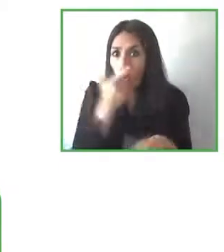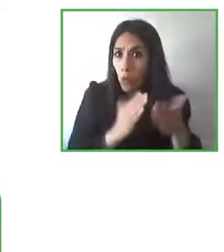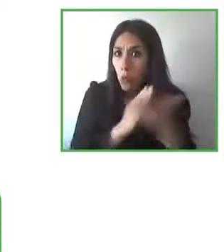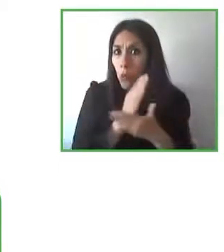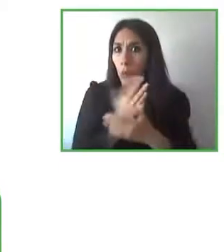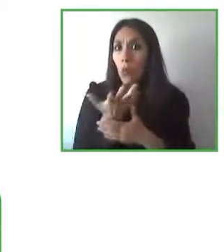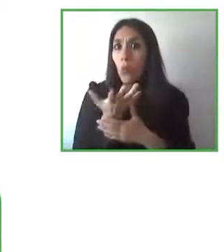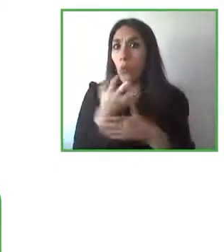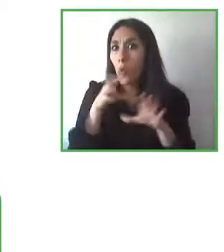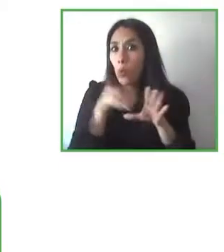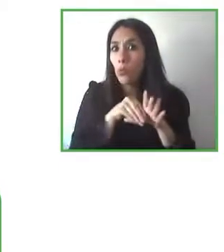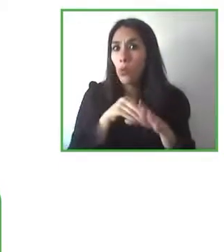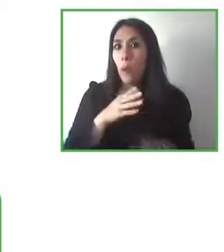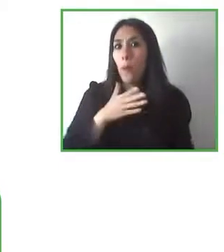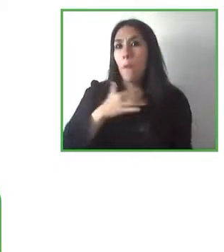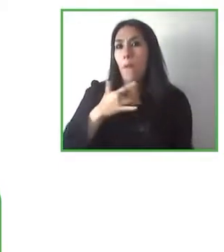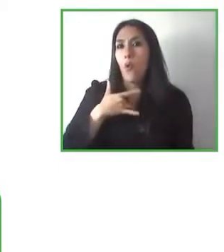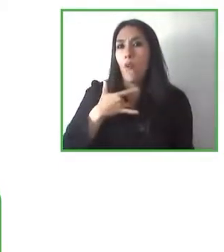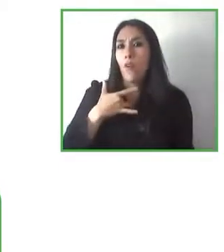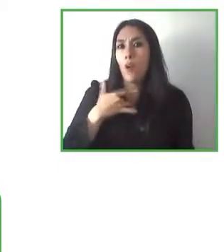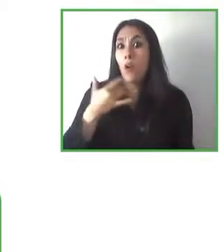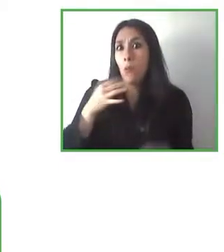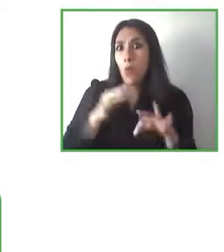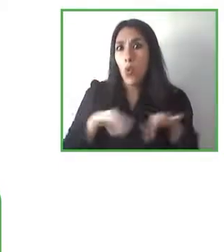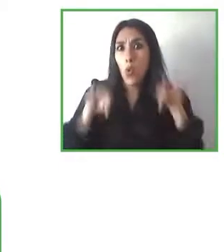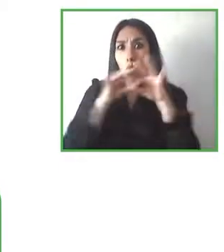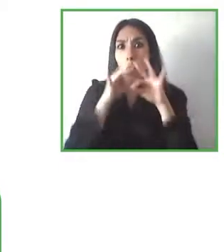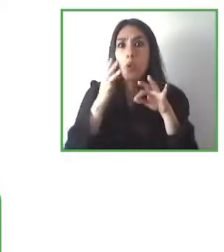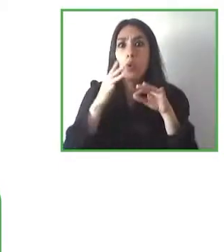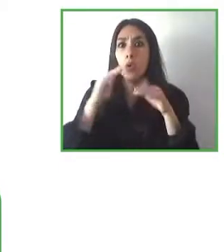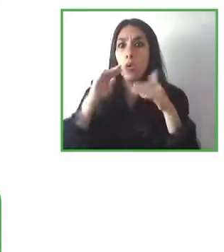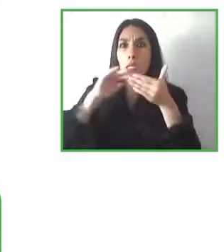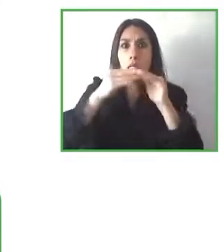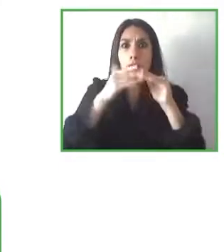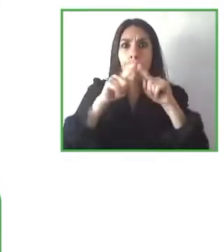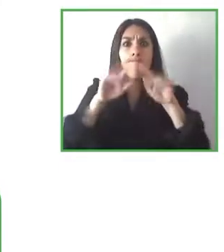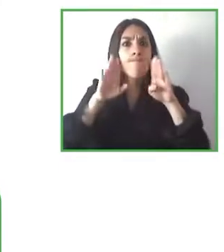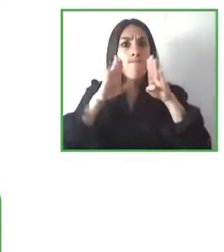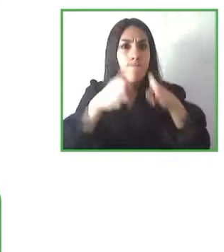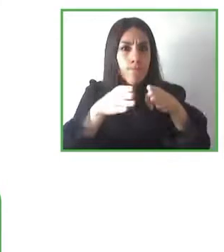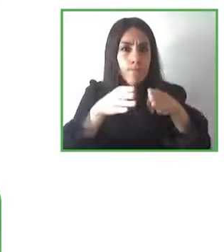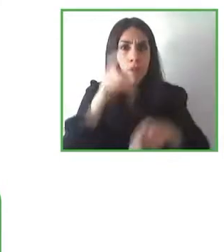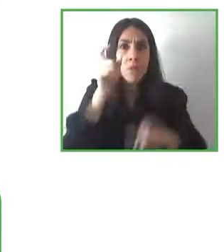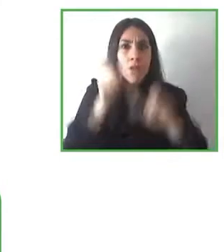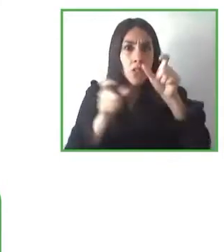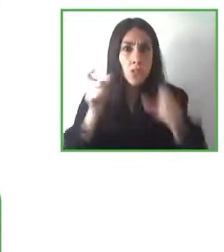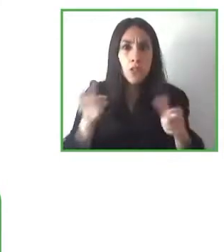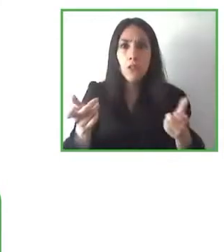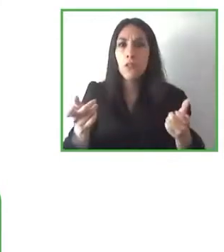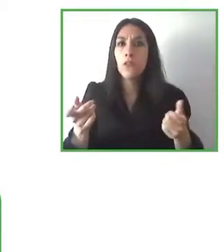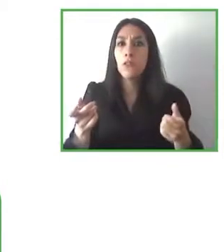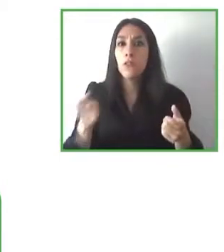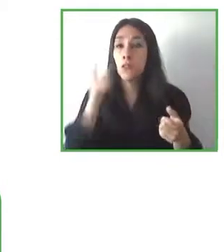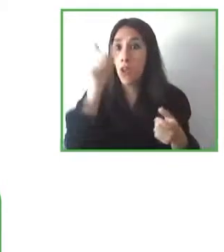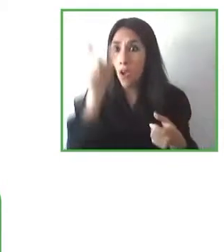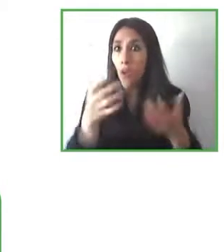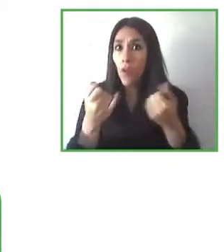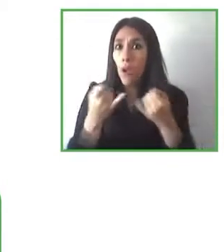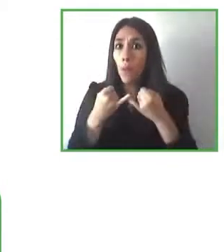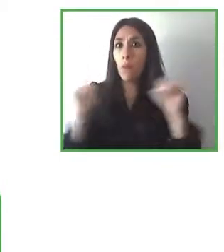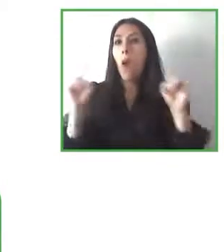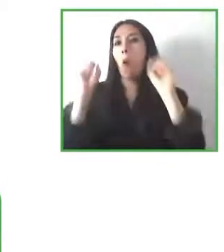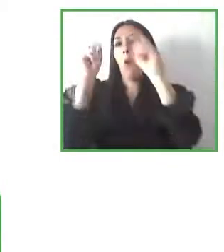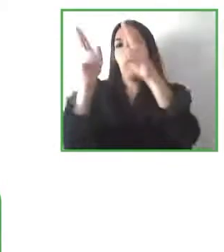mirar al usuario no a la ciudad y que sea transversal y una frase que yo uso también en la firma de mis emails